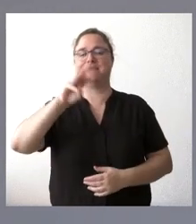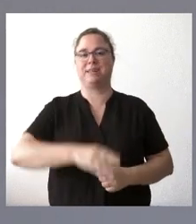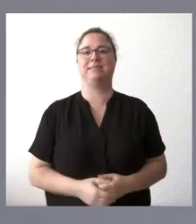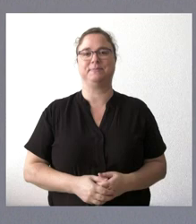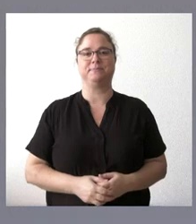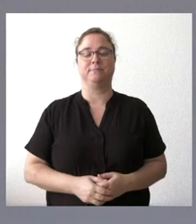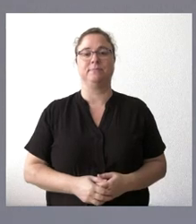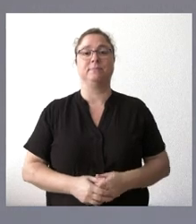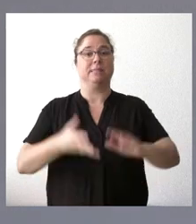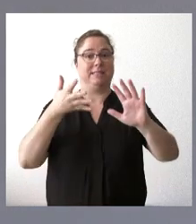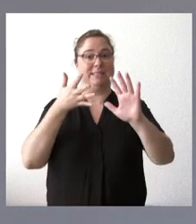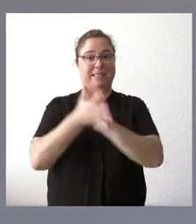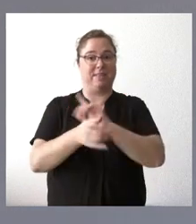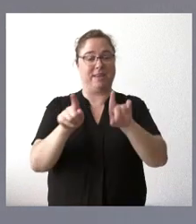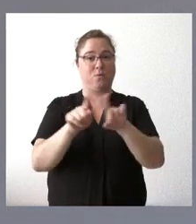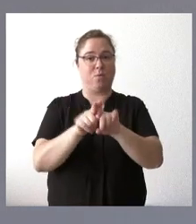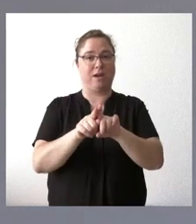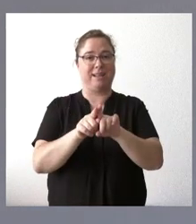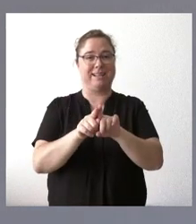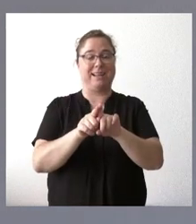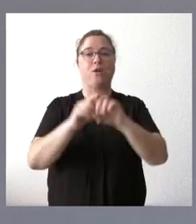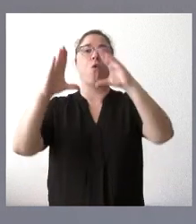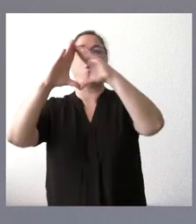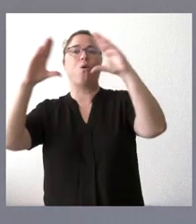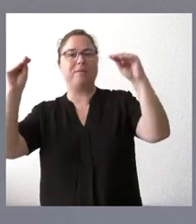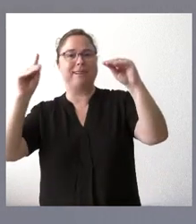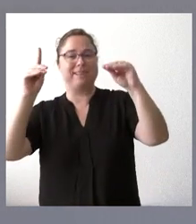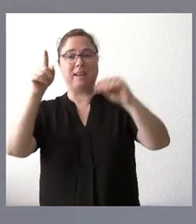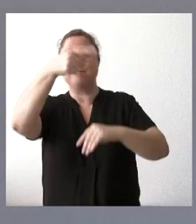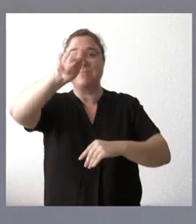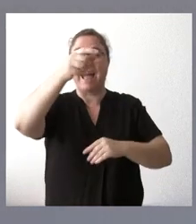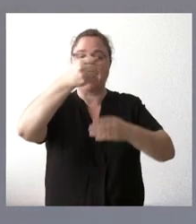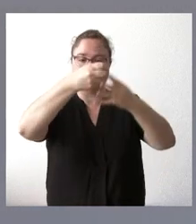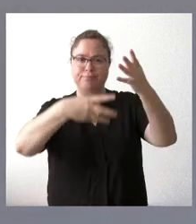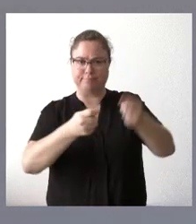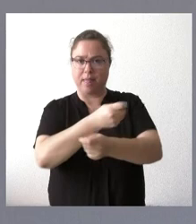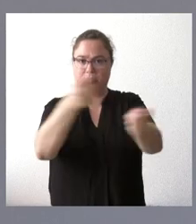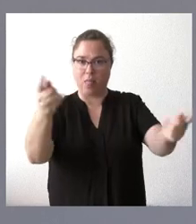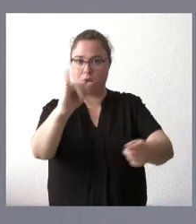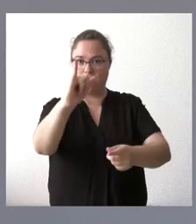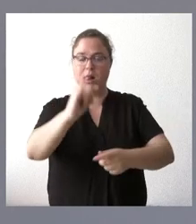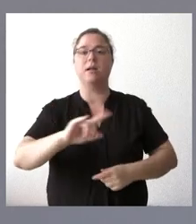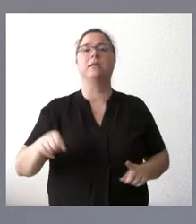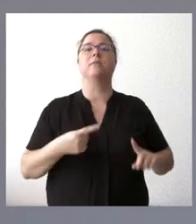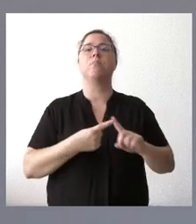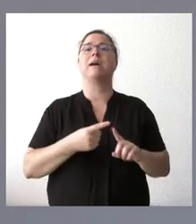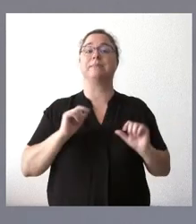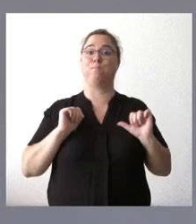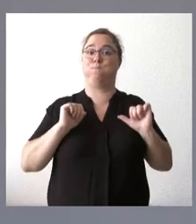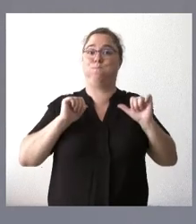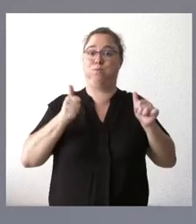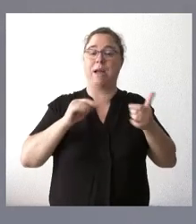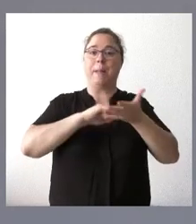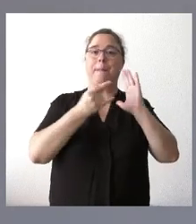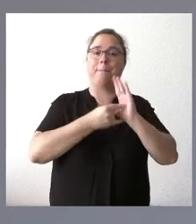de una distribución entre universidades, que es la que tienen ustedes en la documentación. Desde su puesta en marcha, el Plan